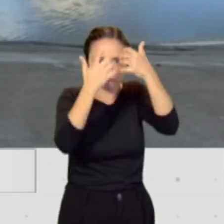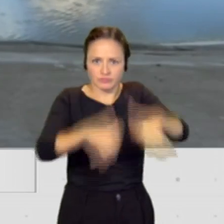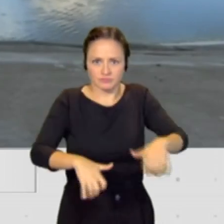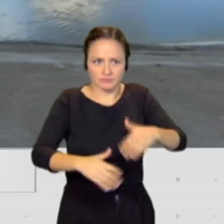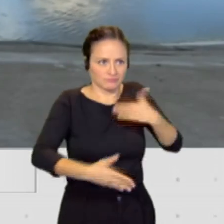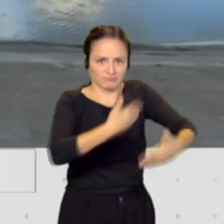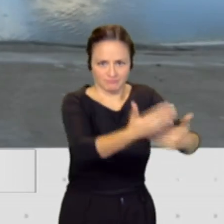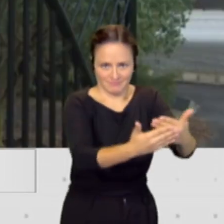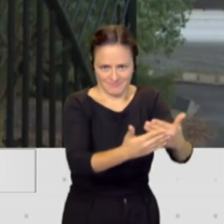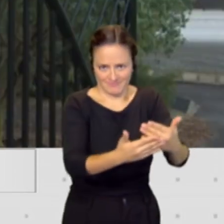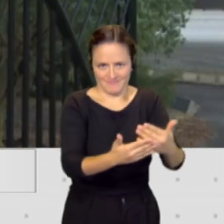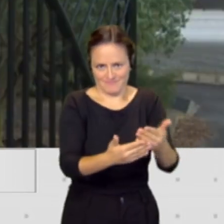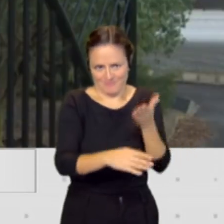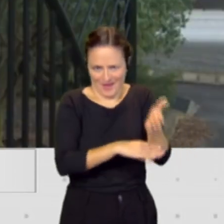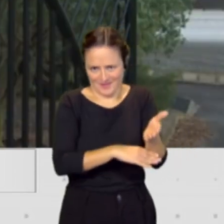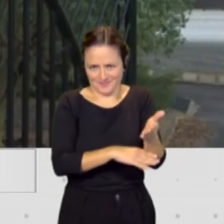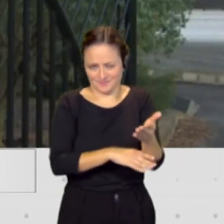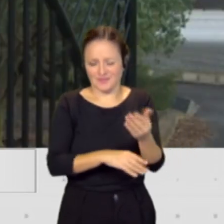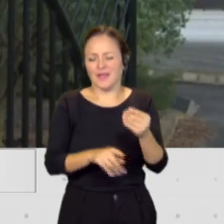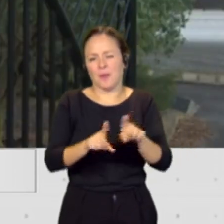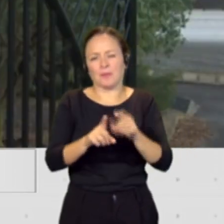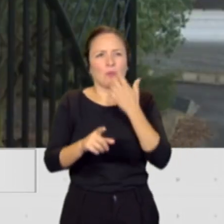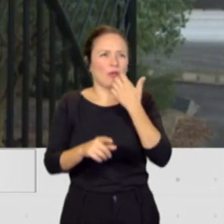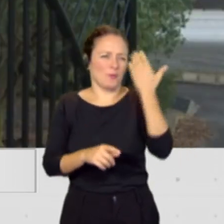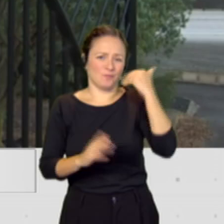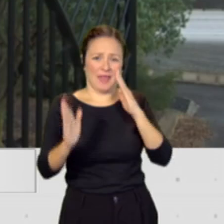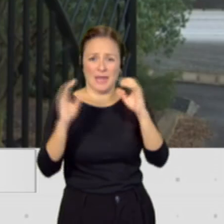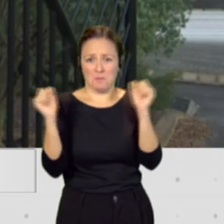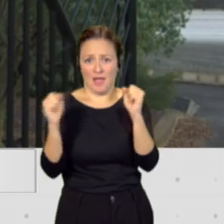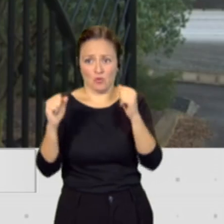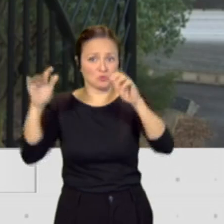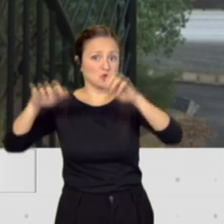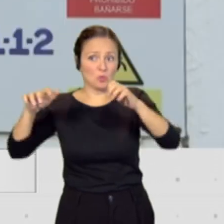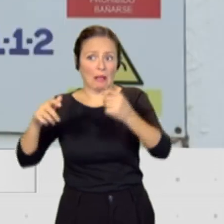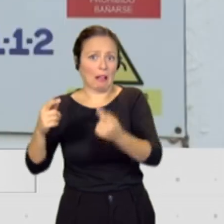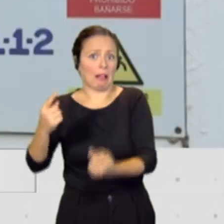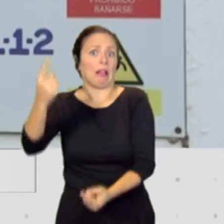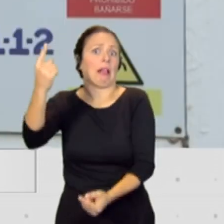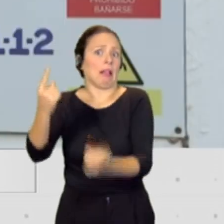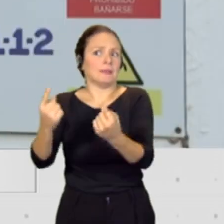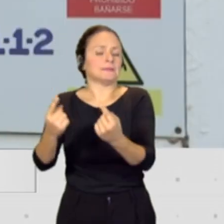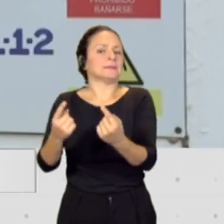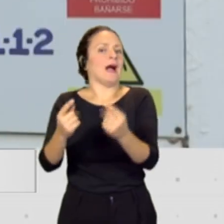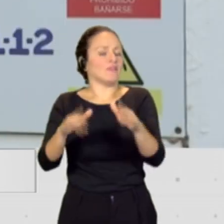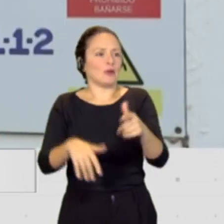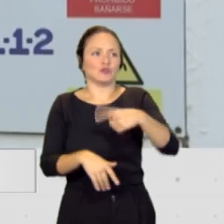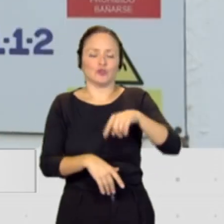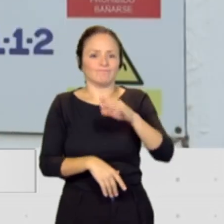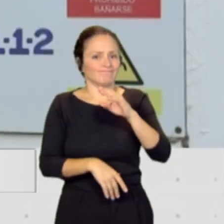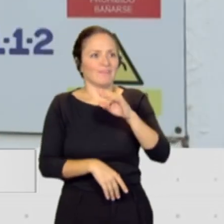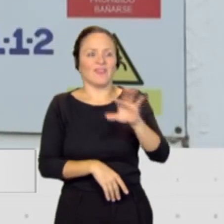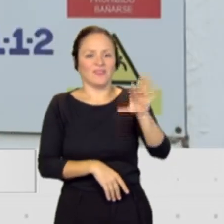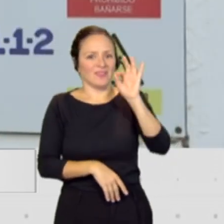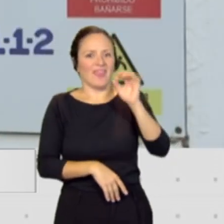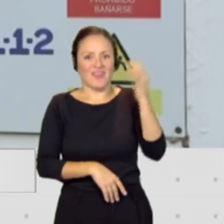como veíamos durante el invierno no había llovido y teníamos que tomar decisiones de adjudicación directa de